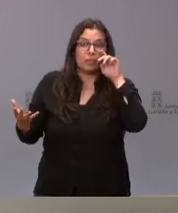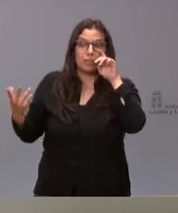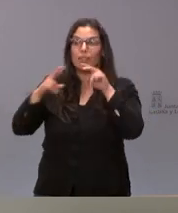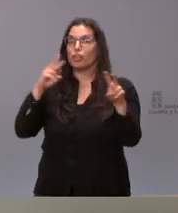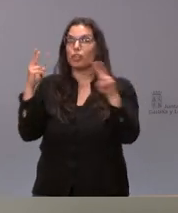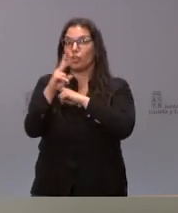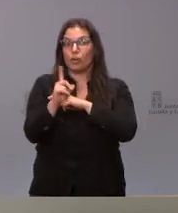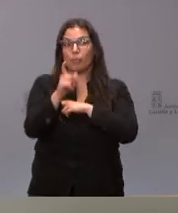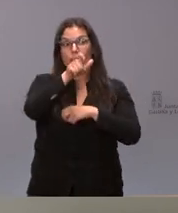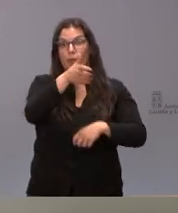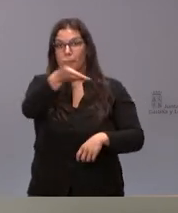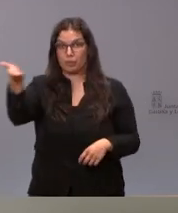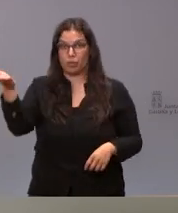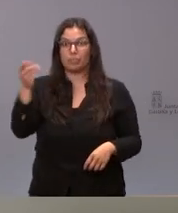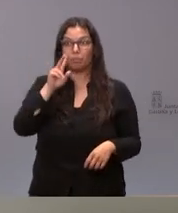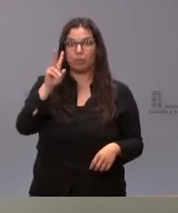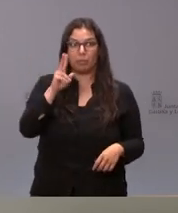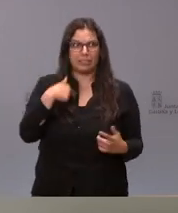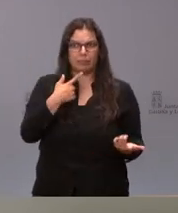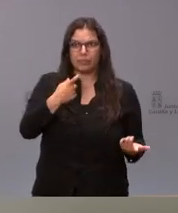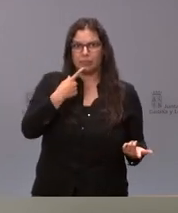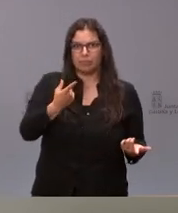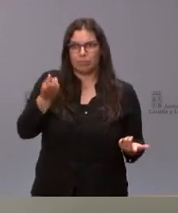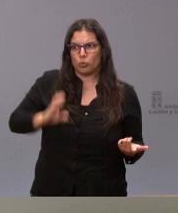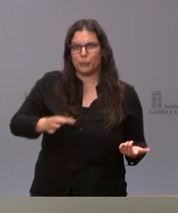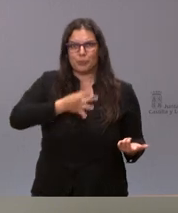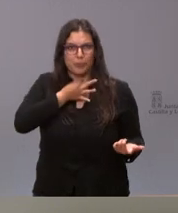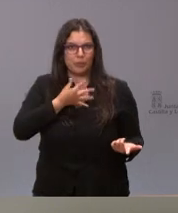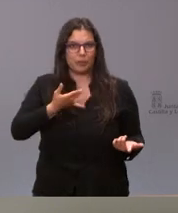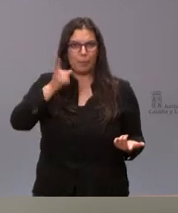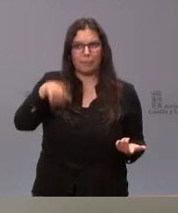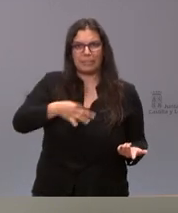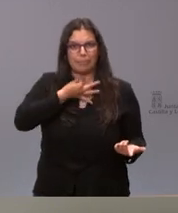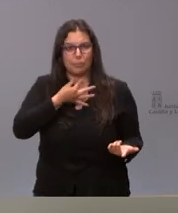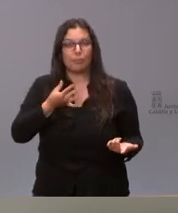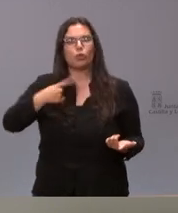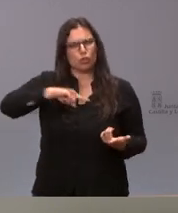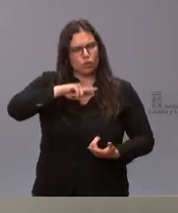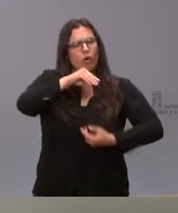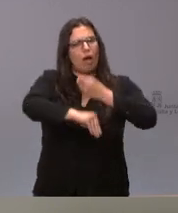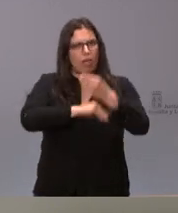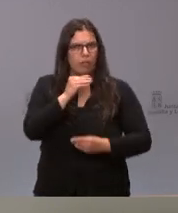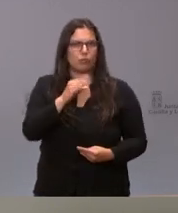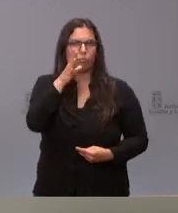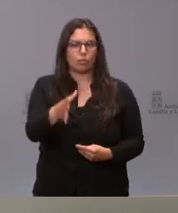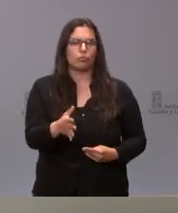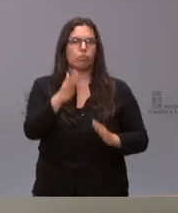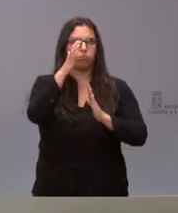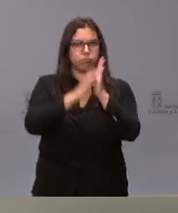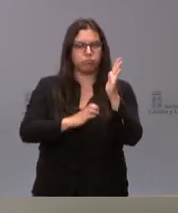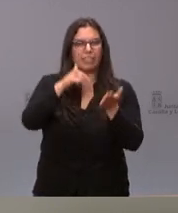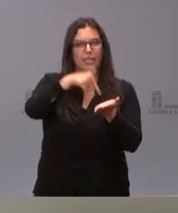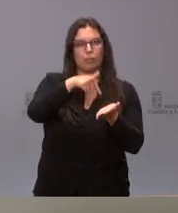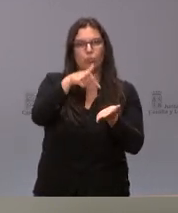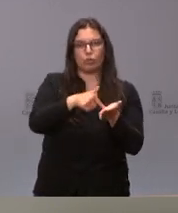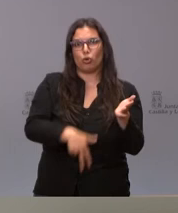a muchos ciudadanos que ven como tienen más dificultades de llegar a fin de mes nosotros si actuamos con esa bajada de impuestos